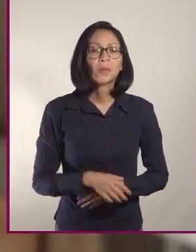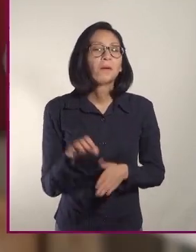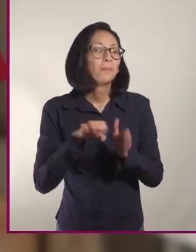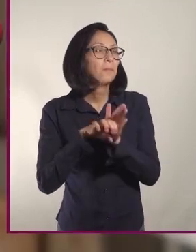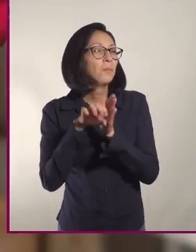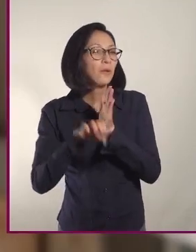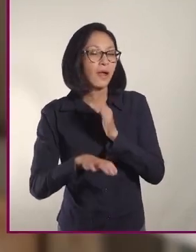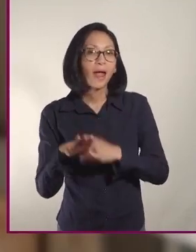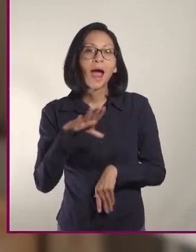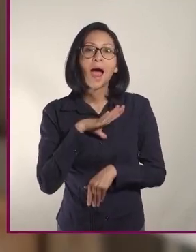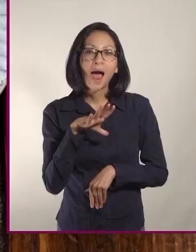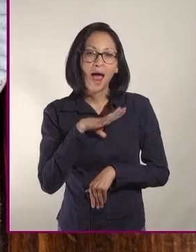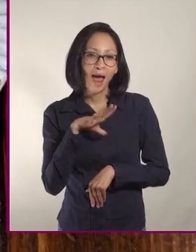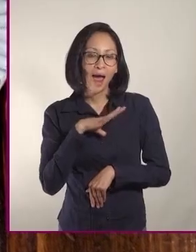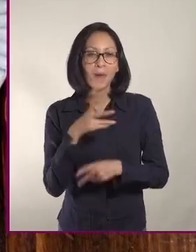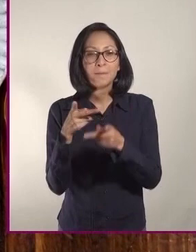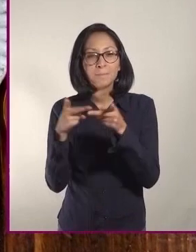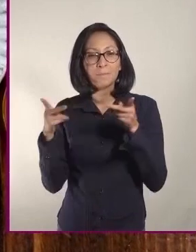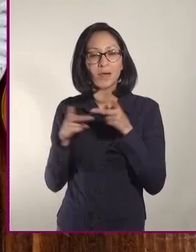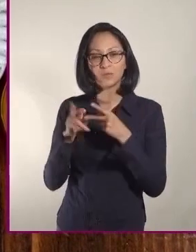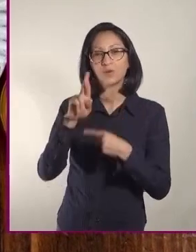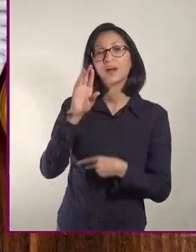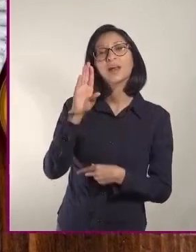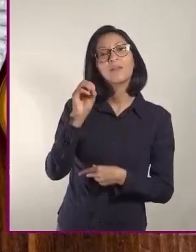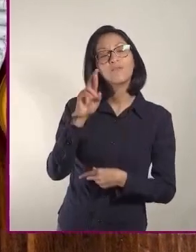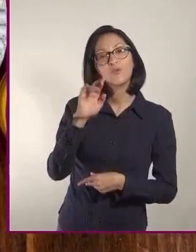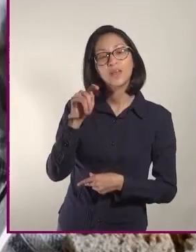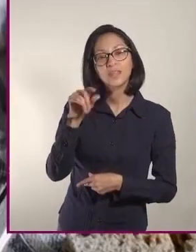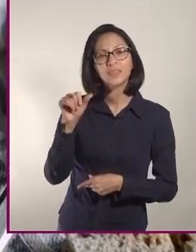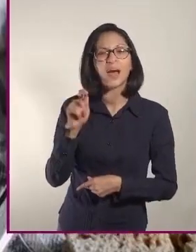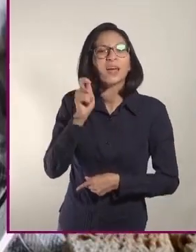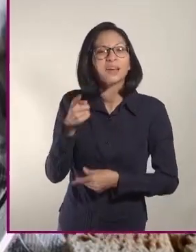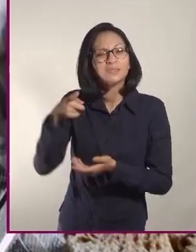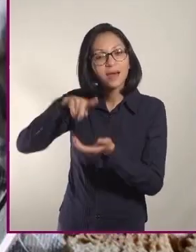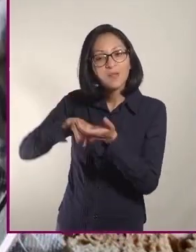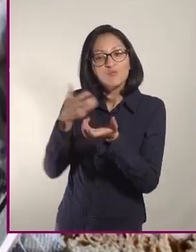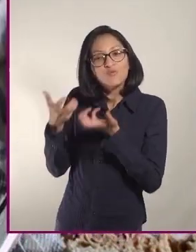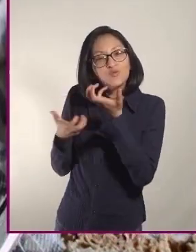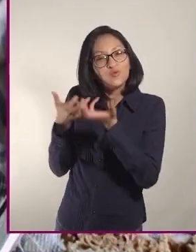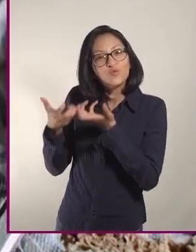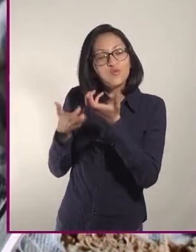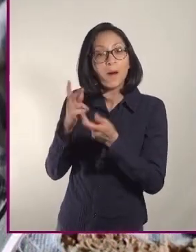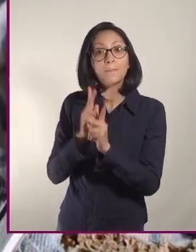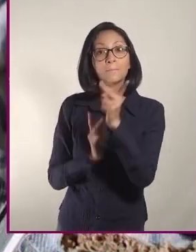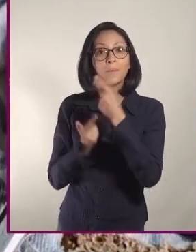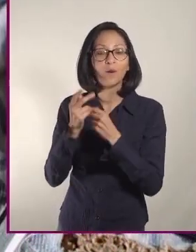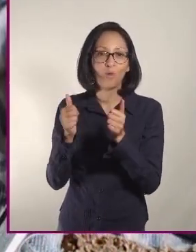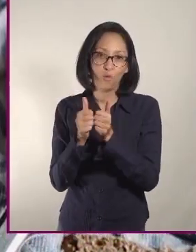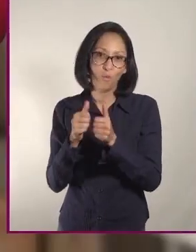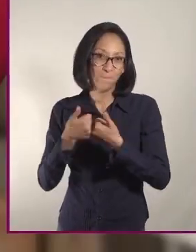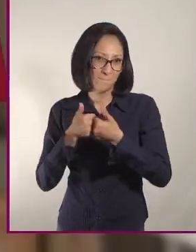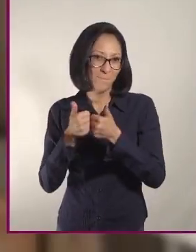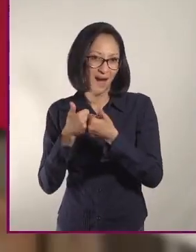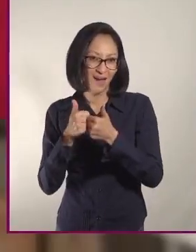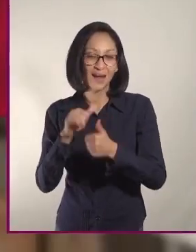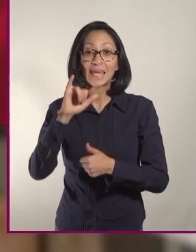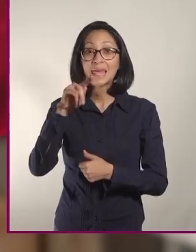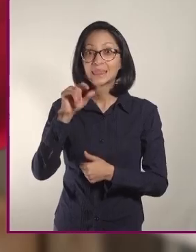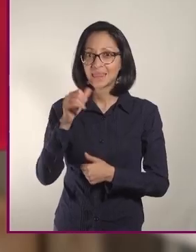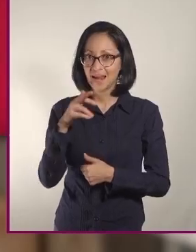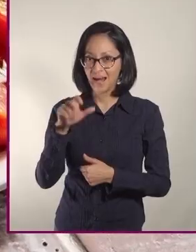platillos como la ribolita, que en italiano significa hervido, y es una sopa de verduras con pan integral. O la